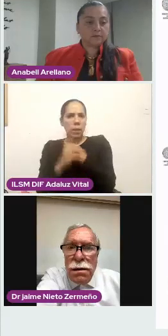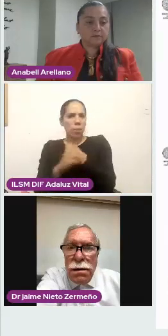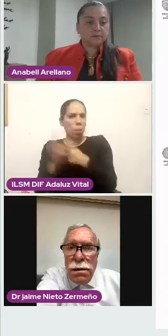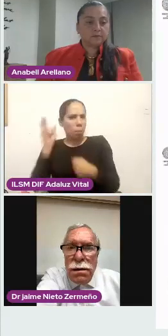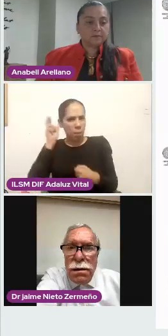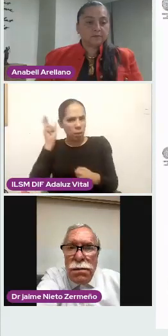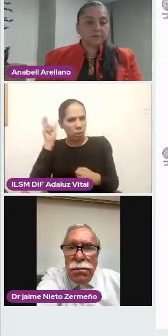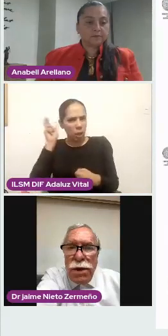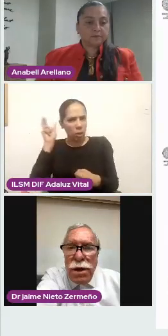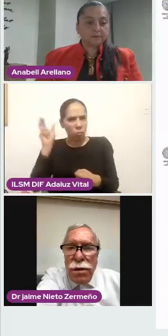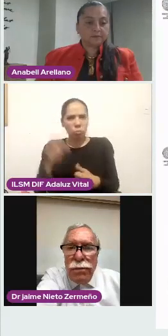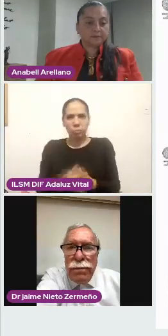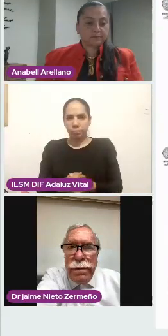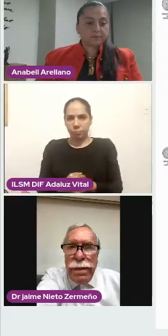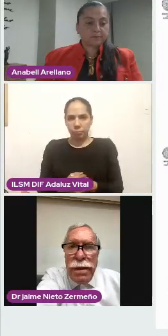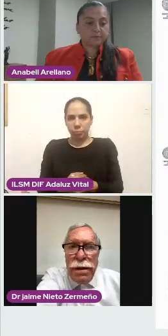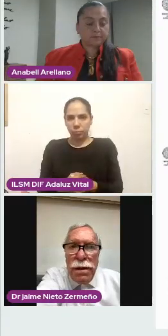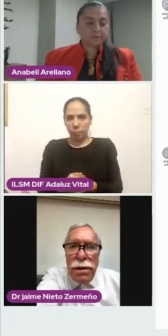No.